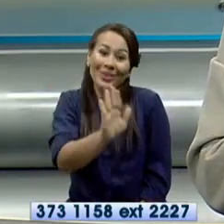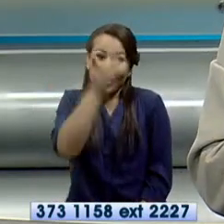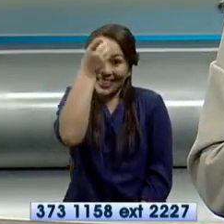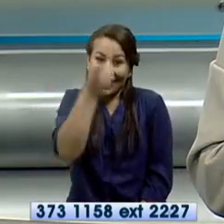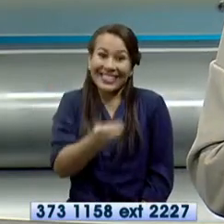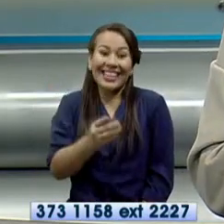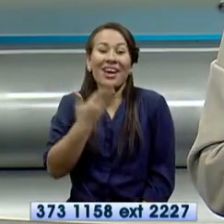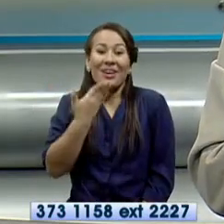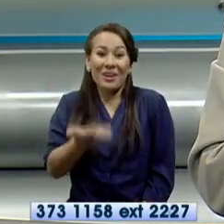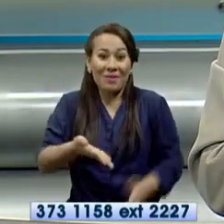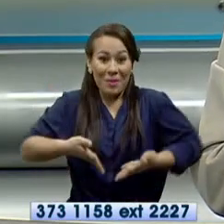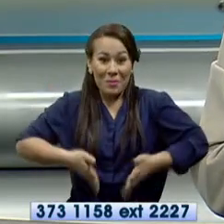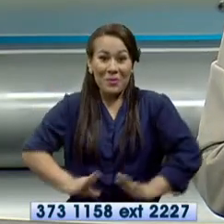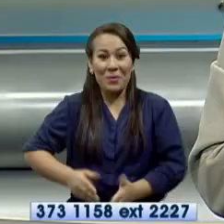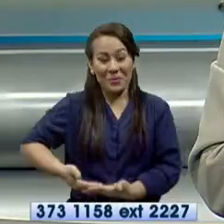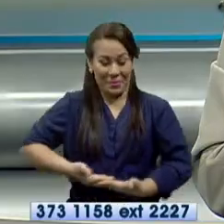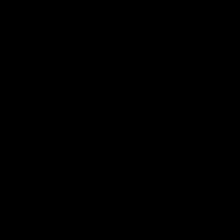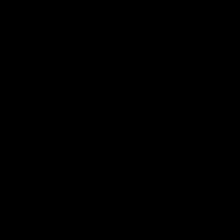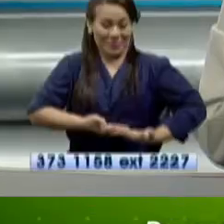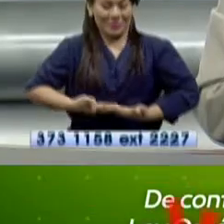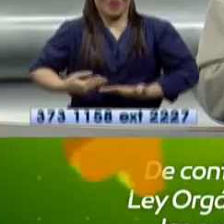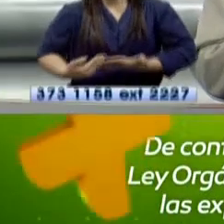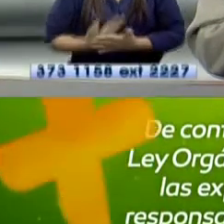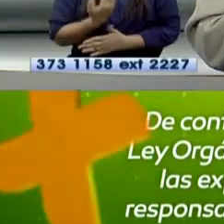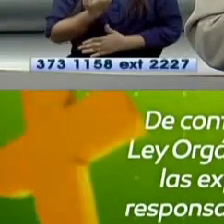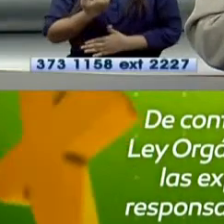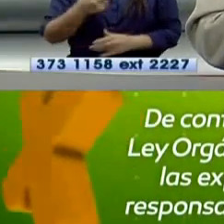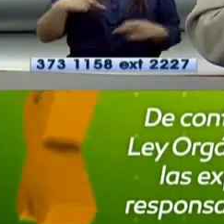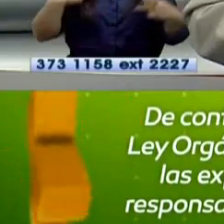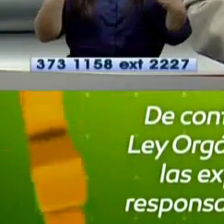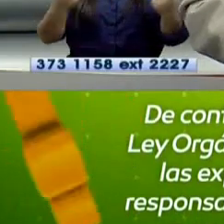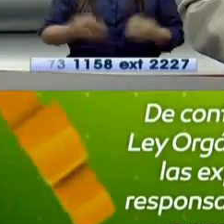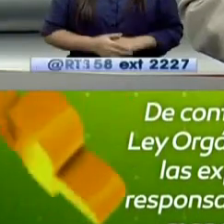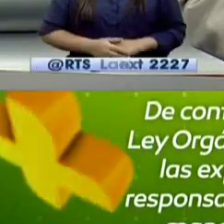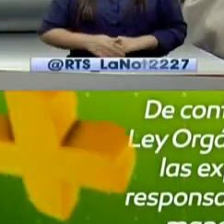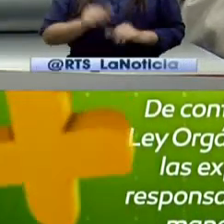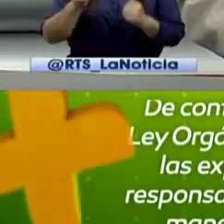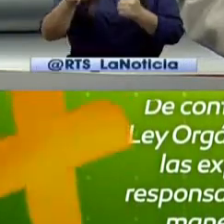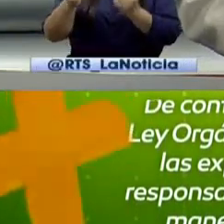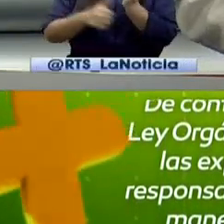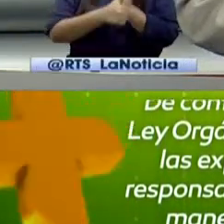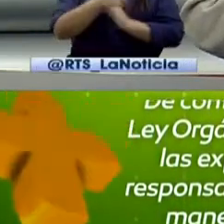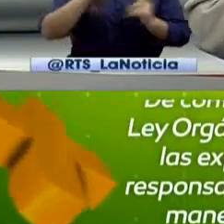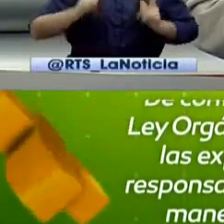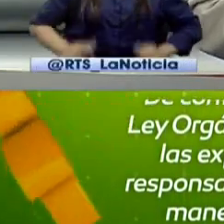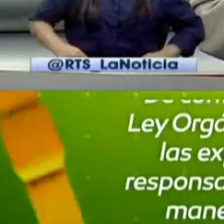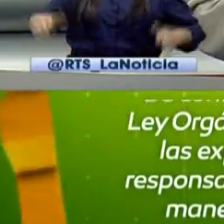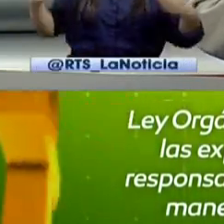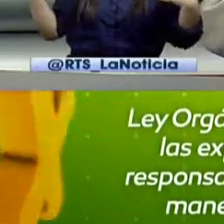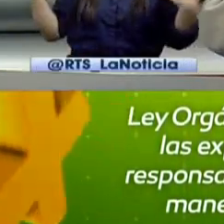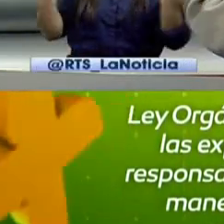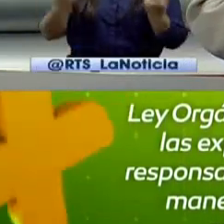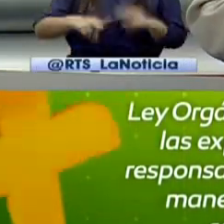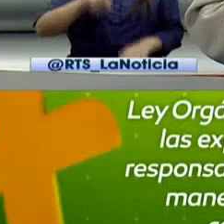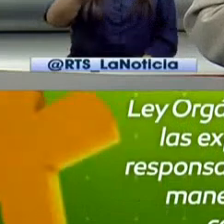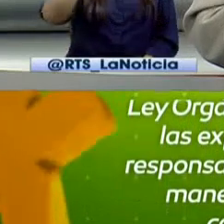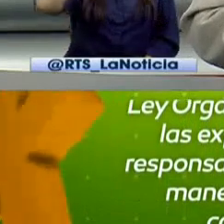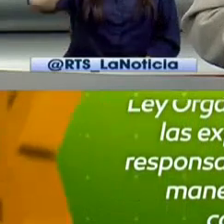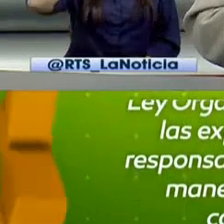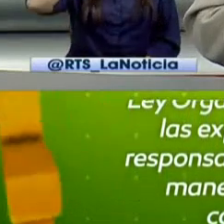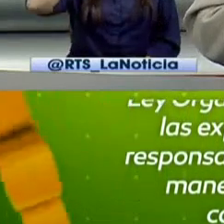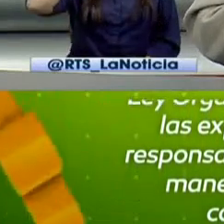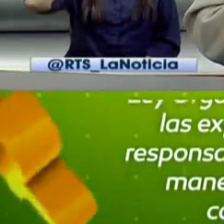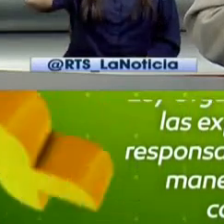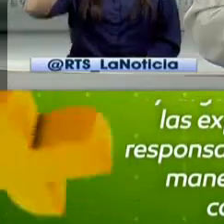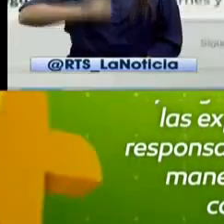vea cómo trae a la vida un nuevo ser. Muy bien por el Ministerio, felicitaciones. Bueno, y usted recuerde que puede vernos desde